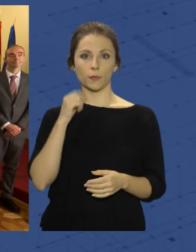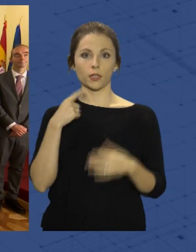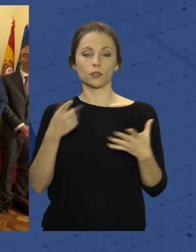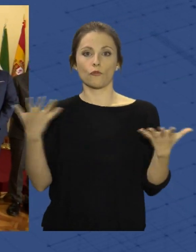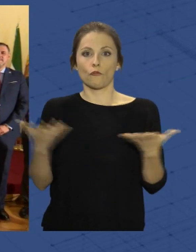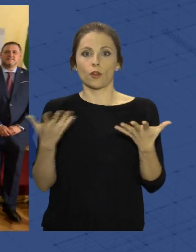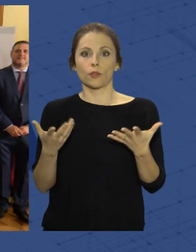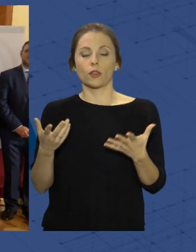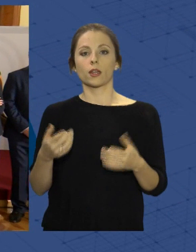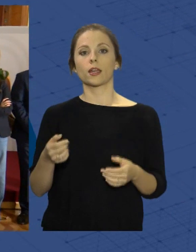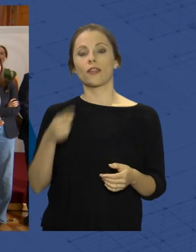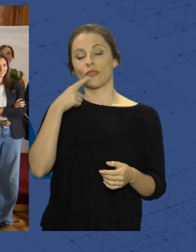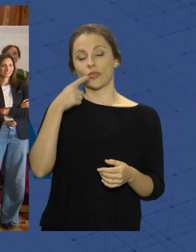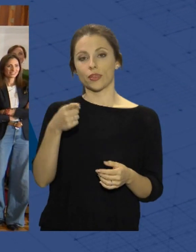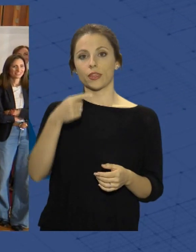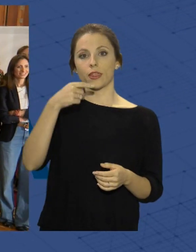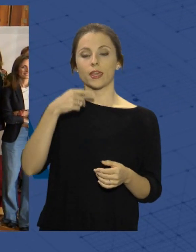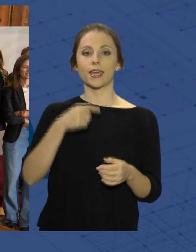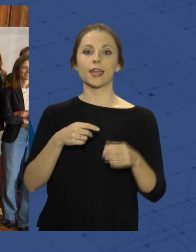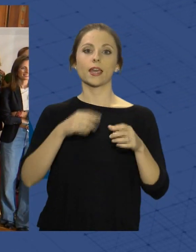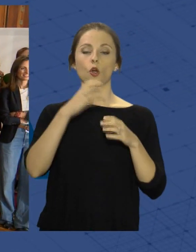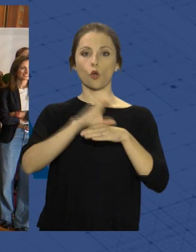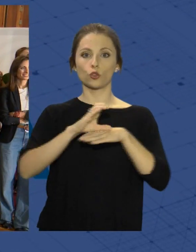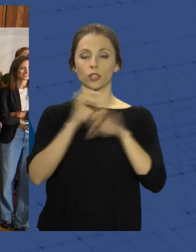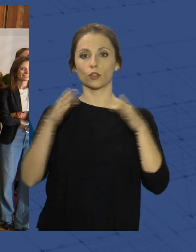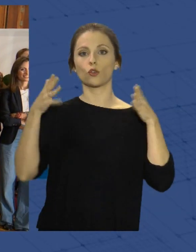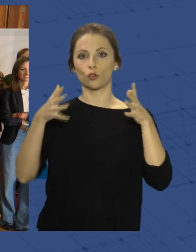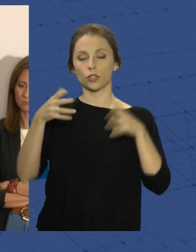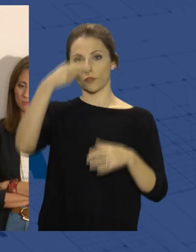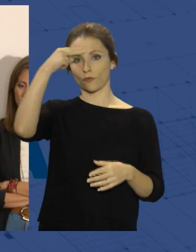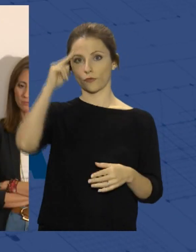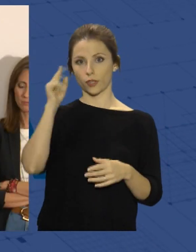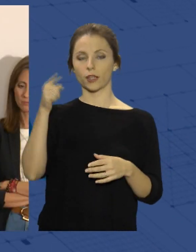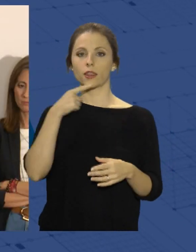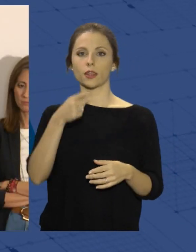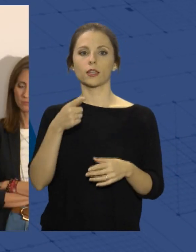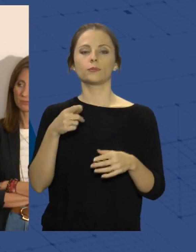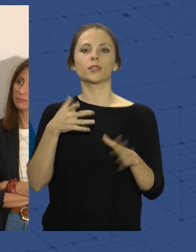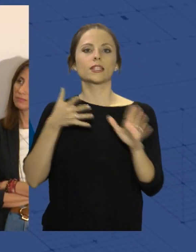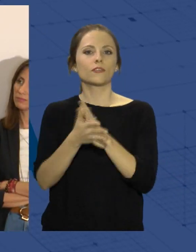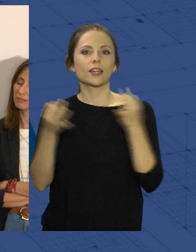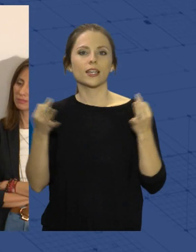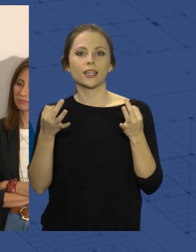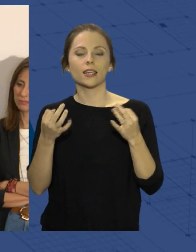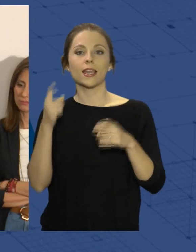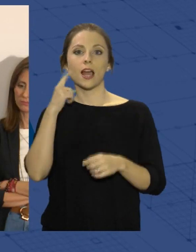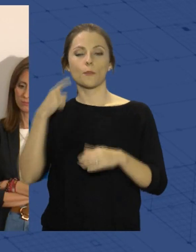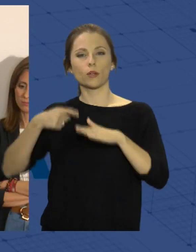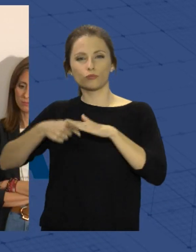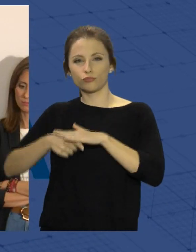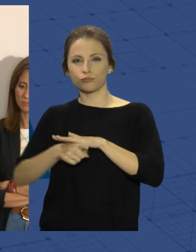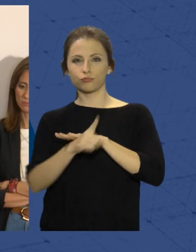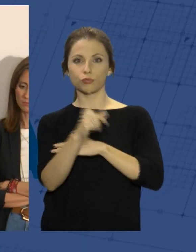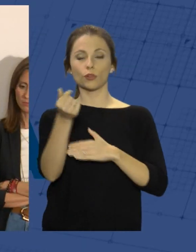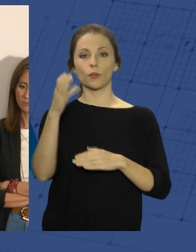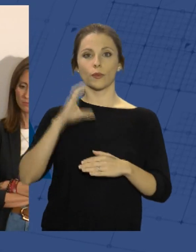consejero de Sostenibilidad, Medio Ambiente y Economía Azul y portavoz del gobierno andaluz Ramón Fernández Pacheco. Va a suponer el despegue de la provincia de Almería con una inversión